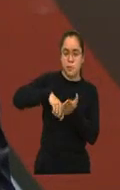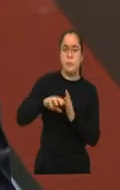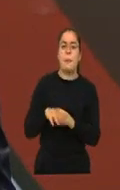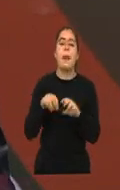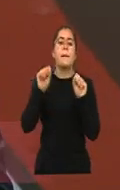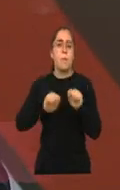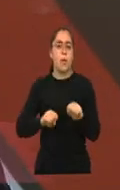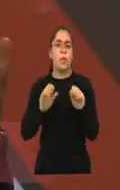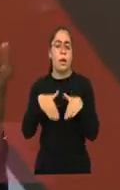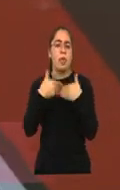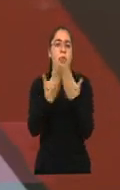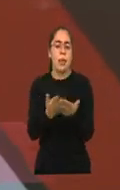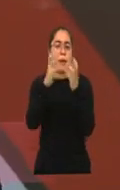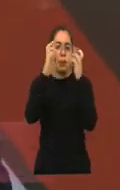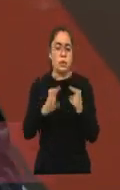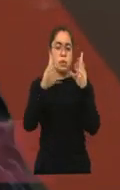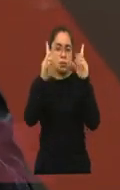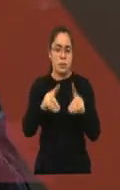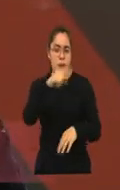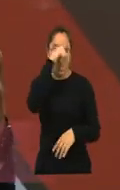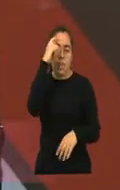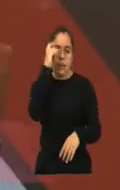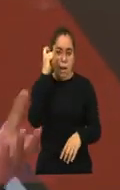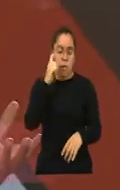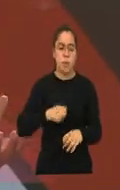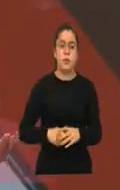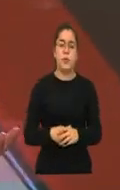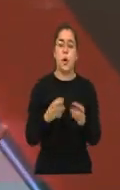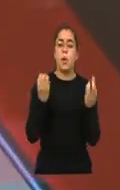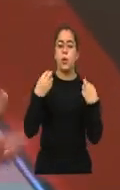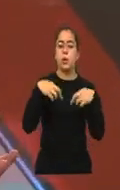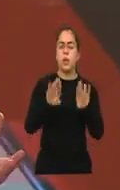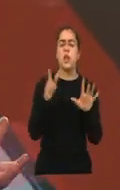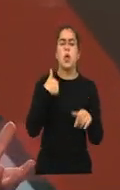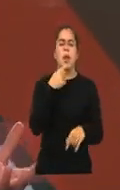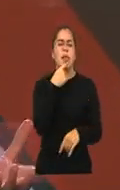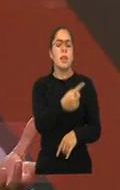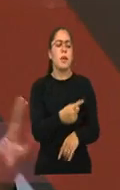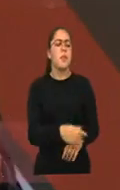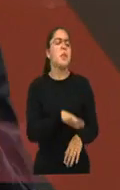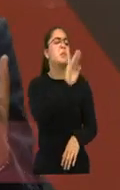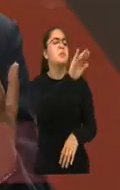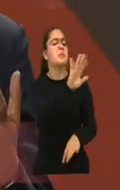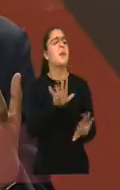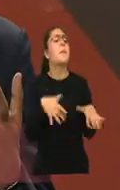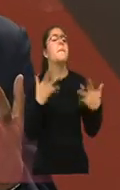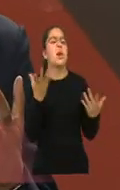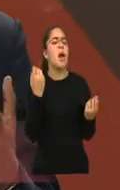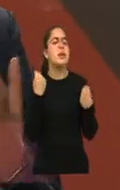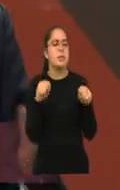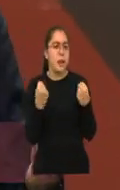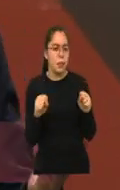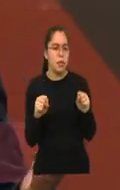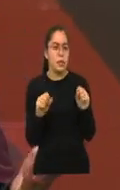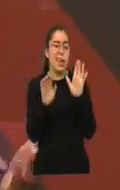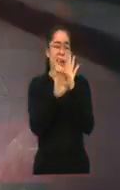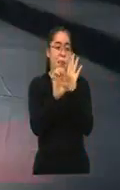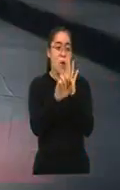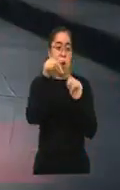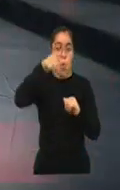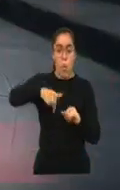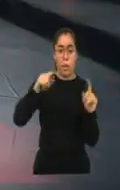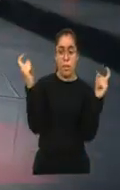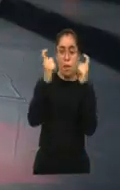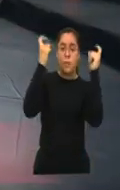las personas con discapacidad en el ámbito laboral. Y le digo, Ministro, ¿por qué no hacemos algo? ¿Por qué no para la celebración de los 35